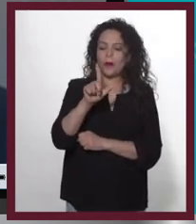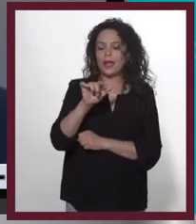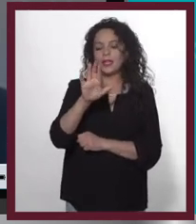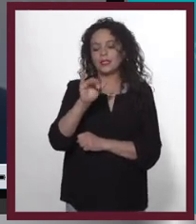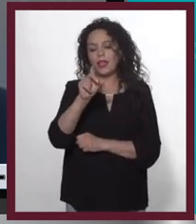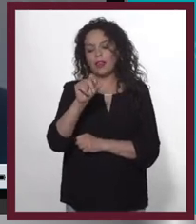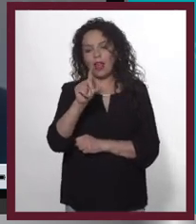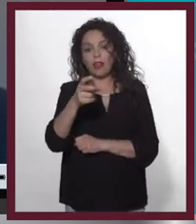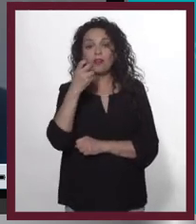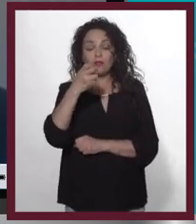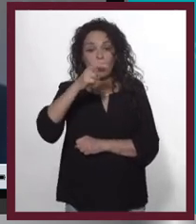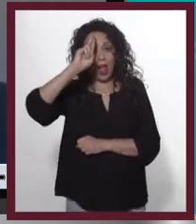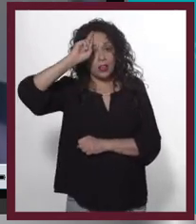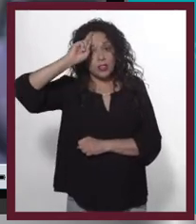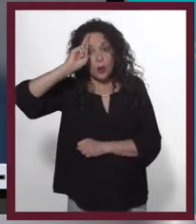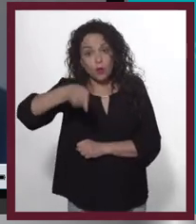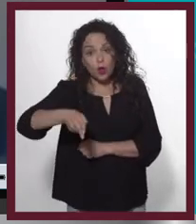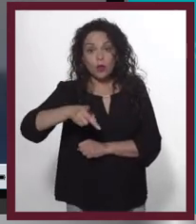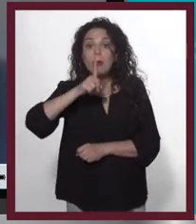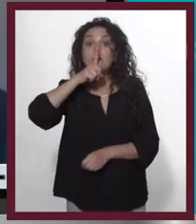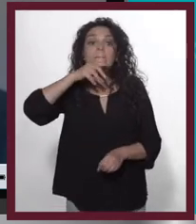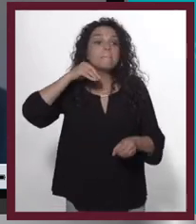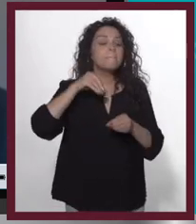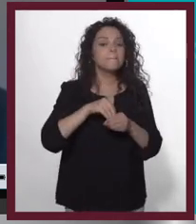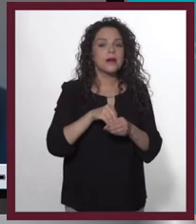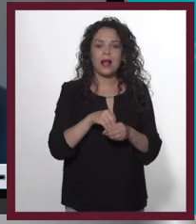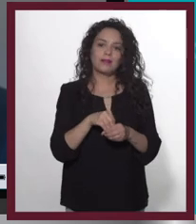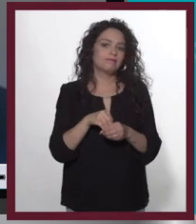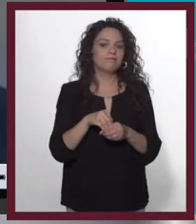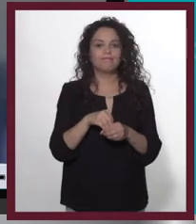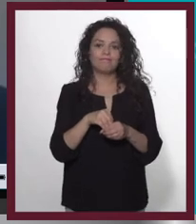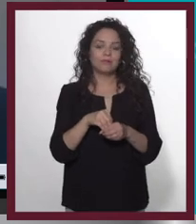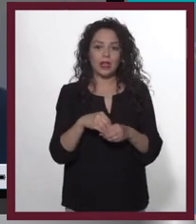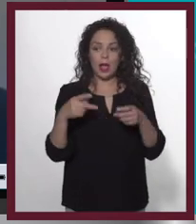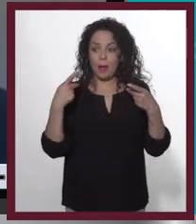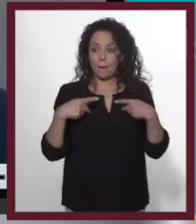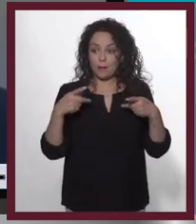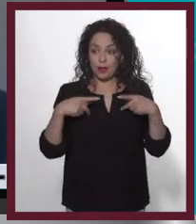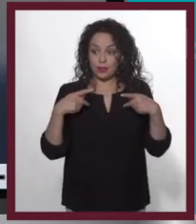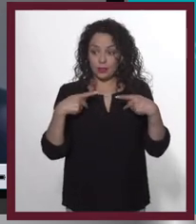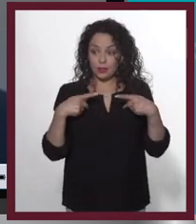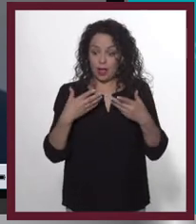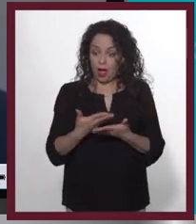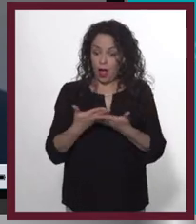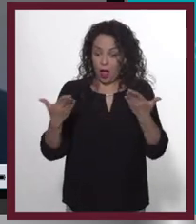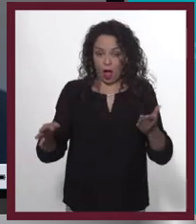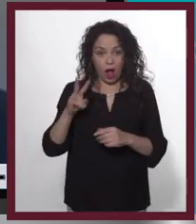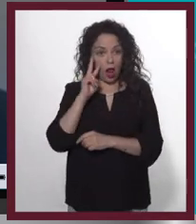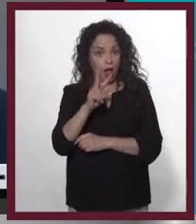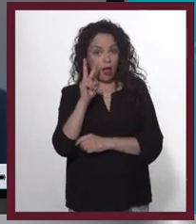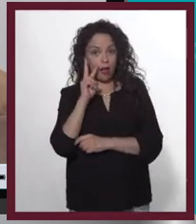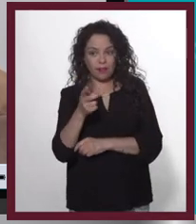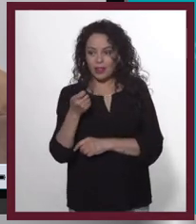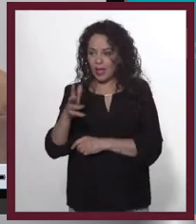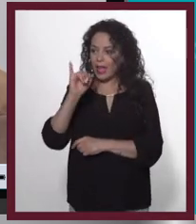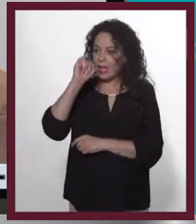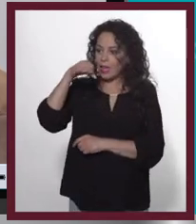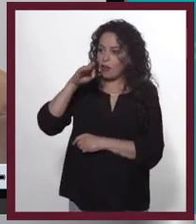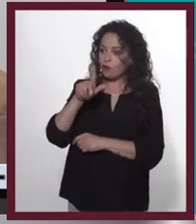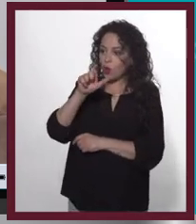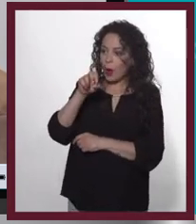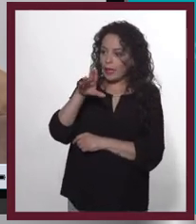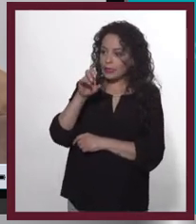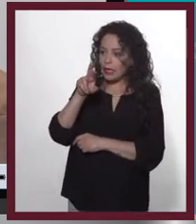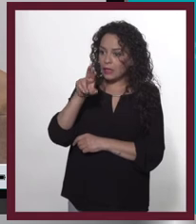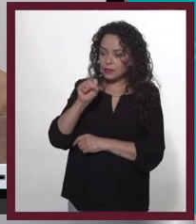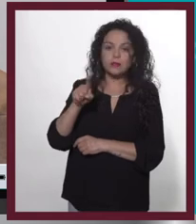Entonces está prohibido que se haga publicidad oculta y los influencers que ustedes están viendo se la